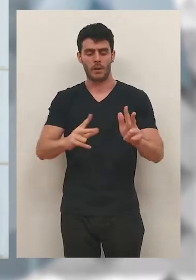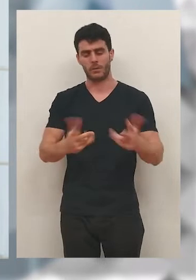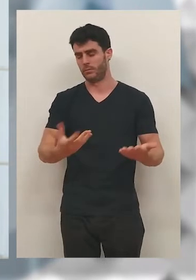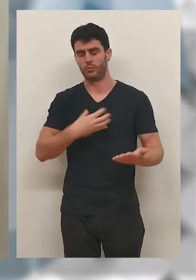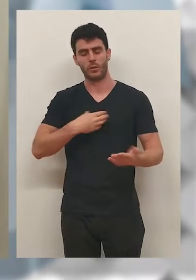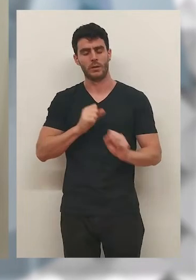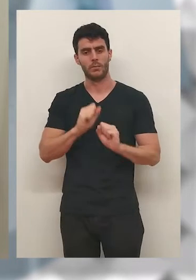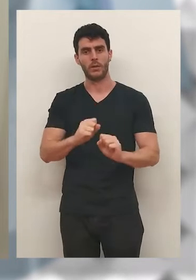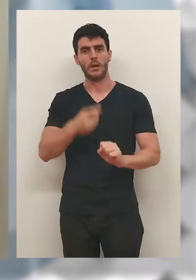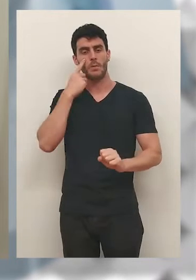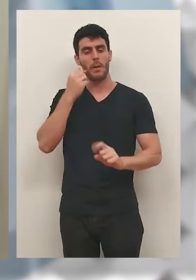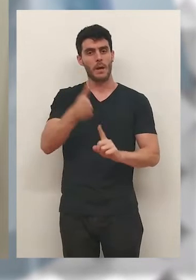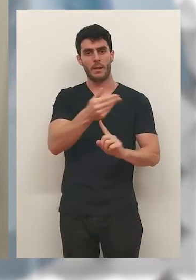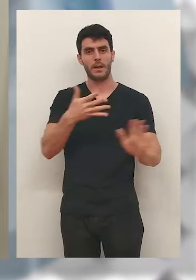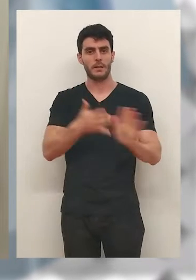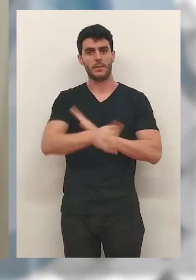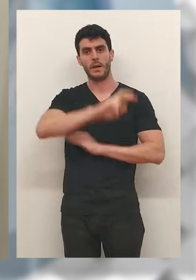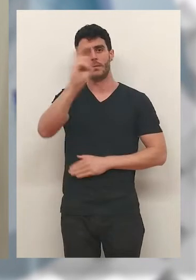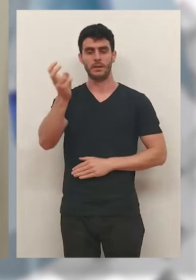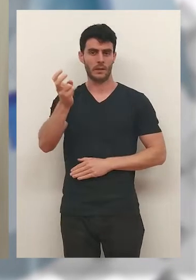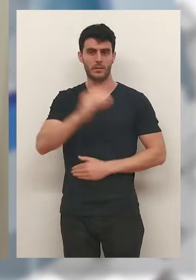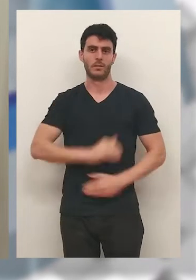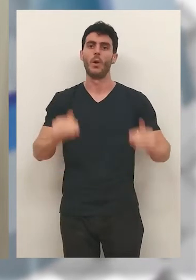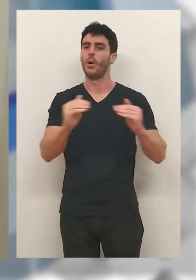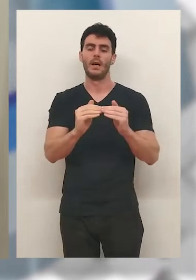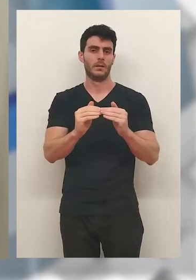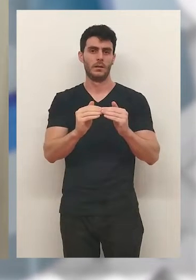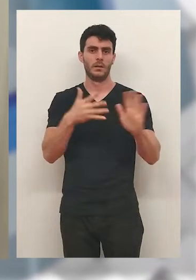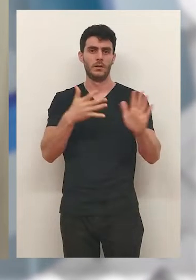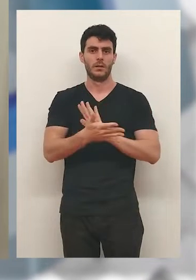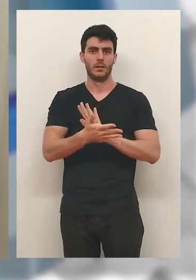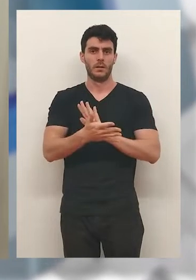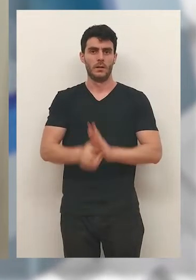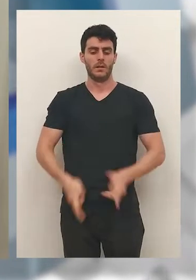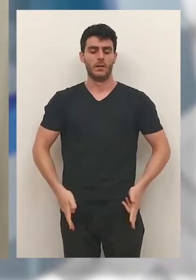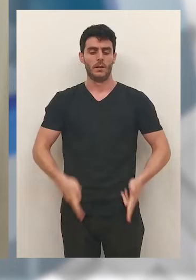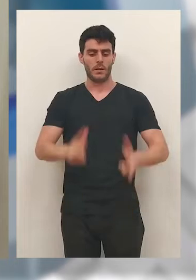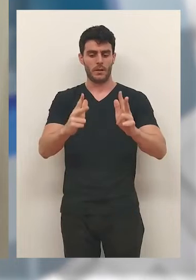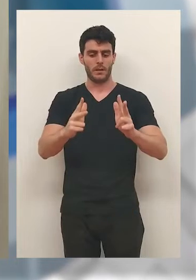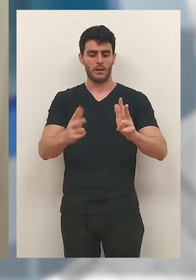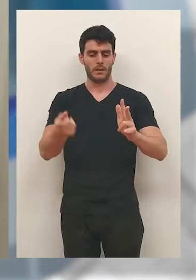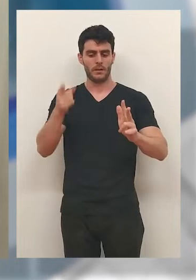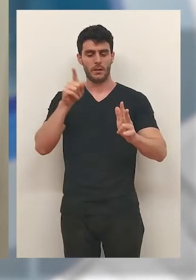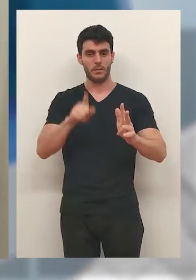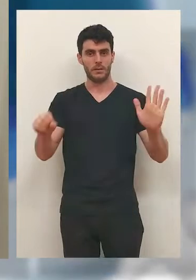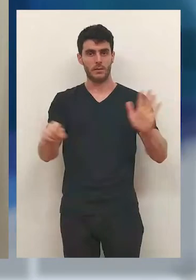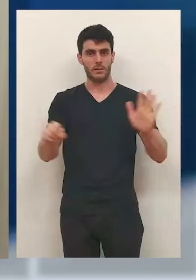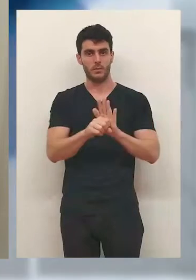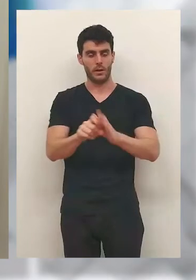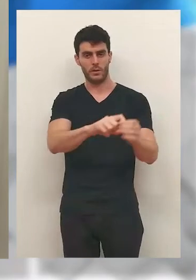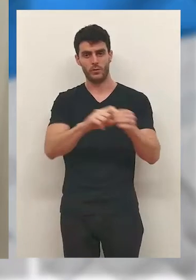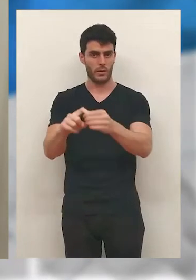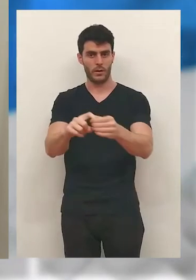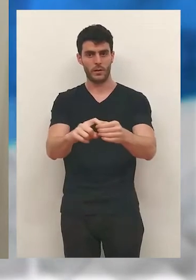a quienes desean. Una bandera que simboliza diversidad, que simboliza igualdad, que simboliza libertad